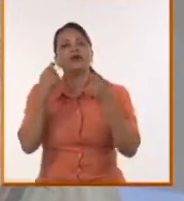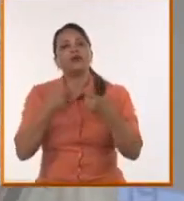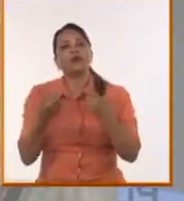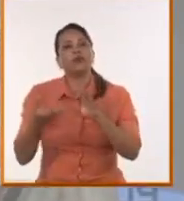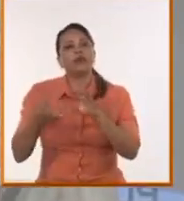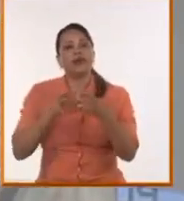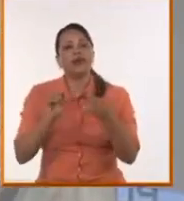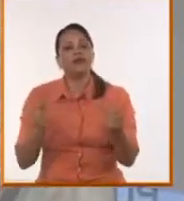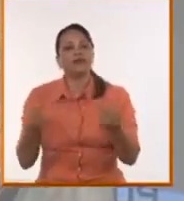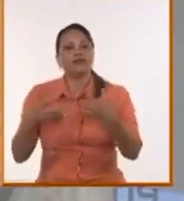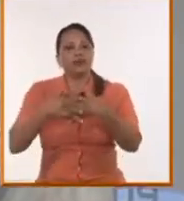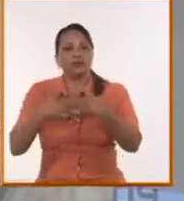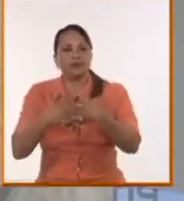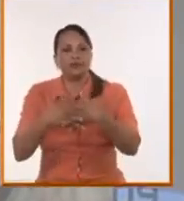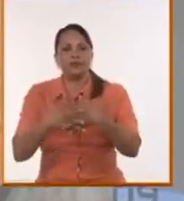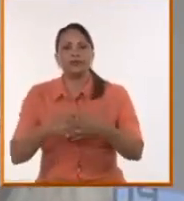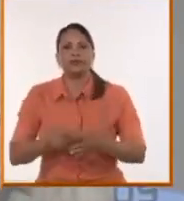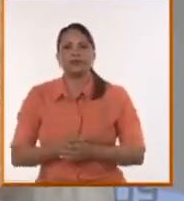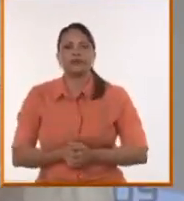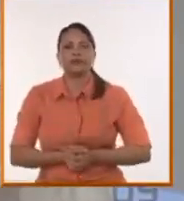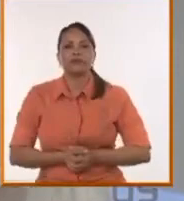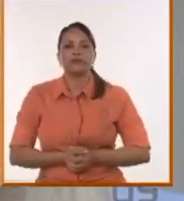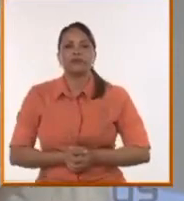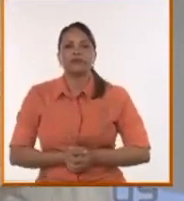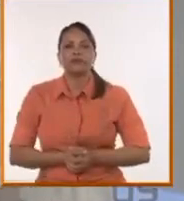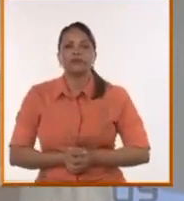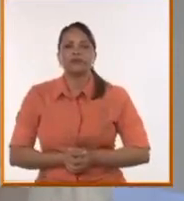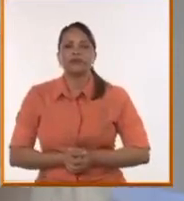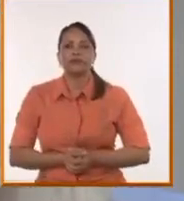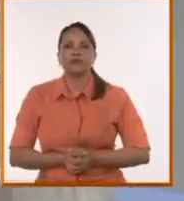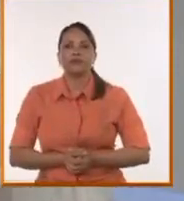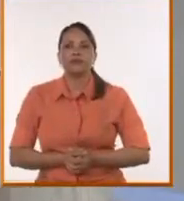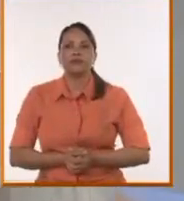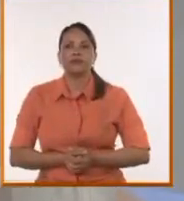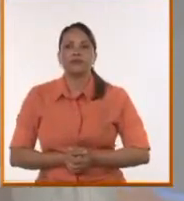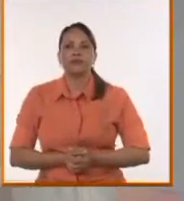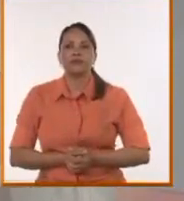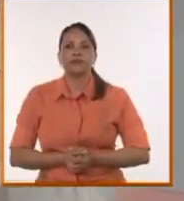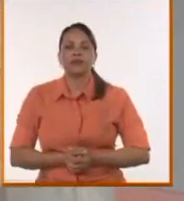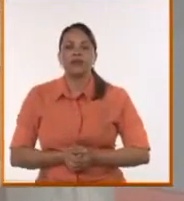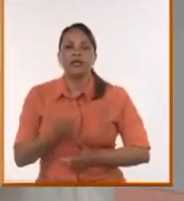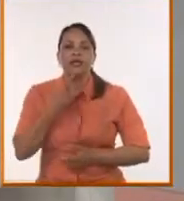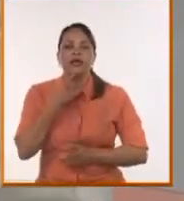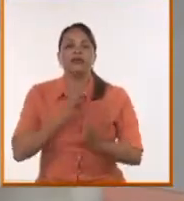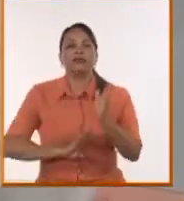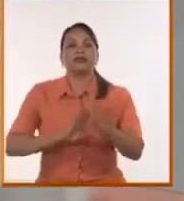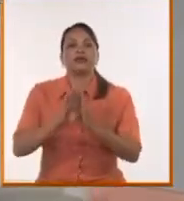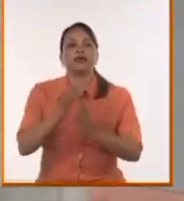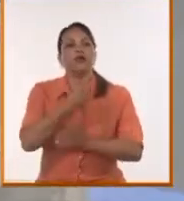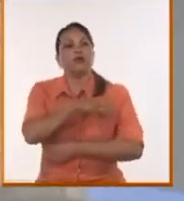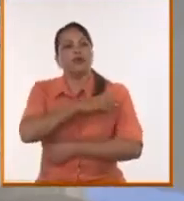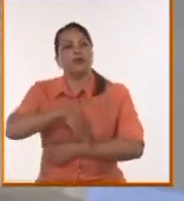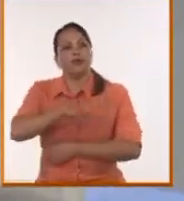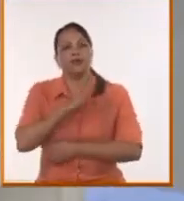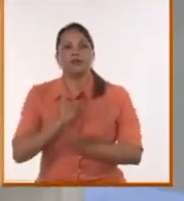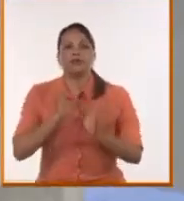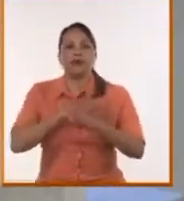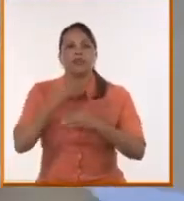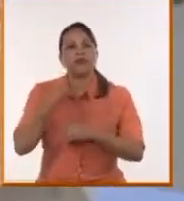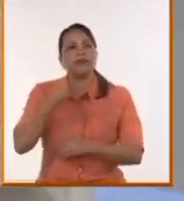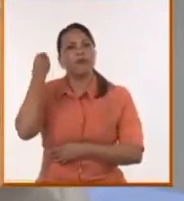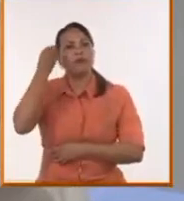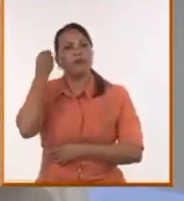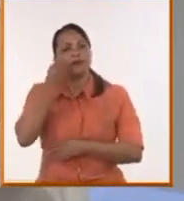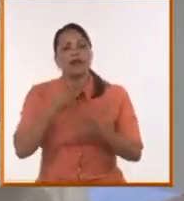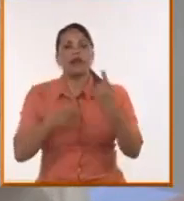demostrando que frente a un sistema nefasto, neoliberal, que ya queda caduco, que no nos da oportunidad de desarrollo a los pueblos, hay que generar otra cosa que sea